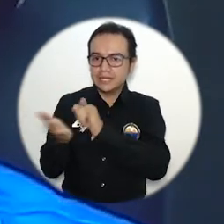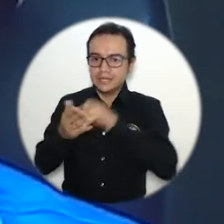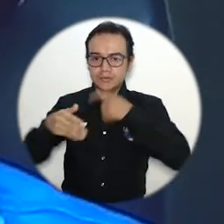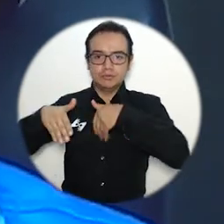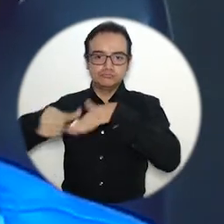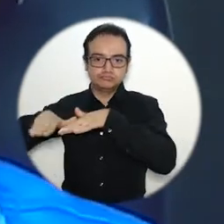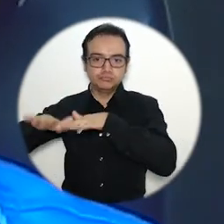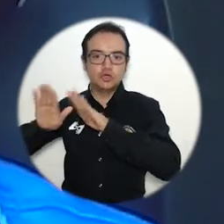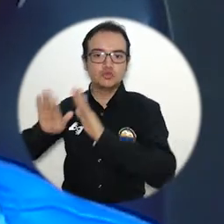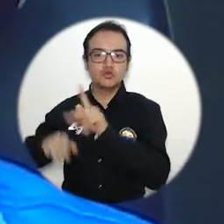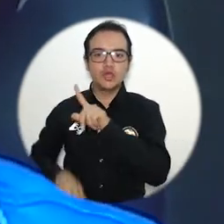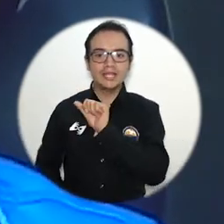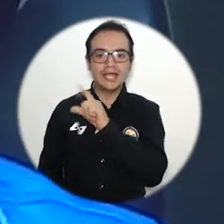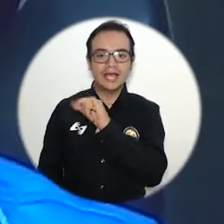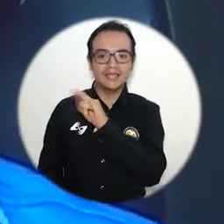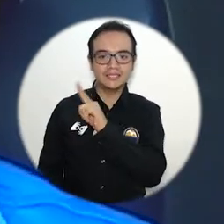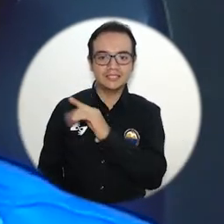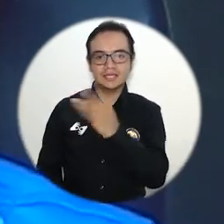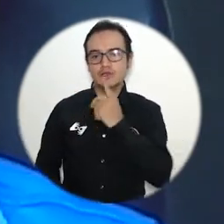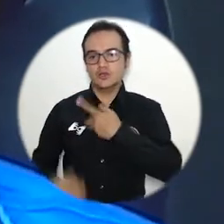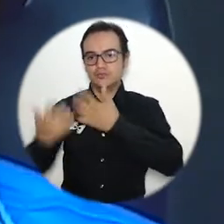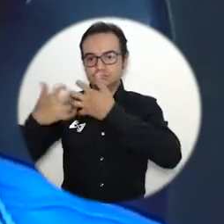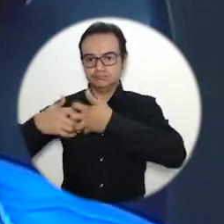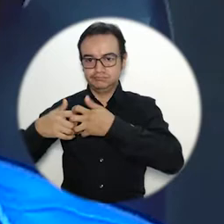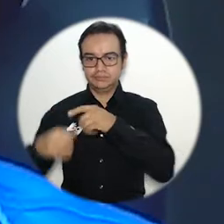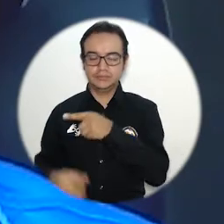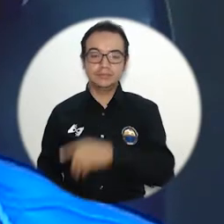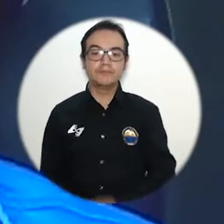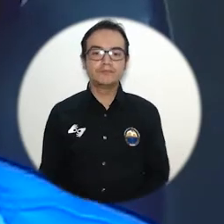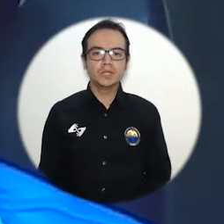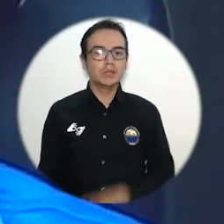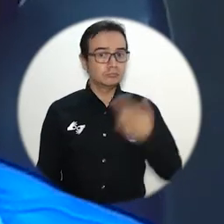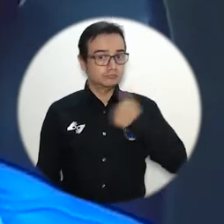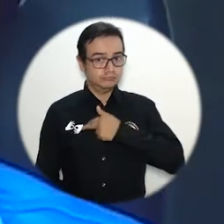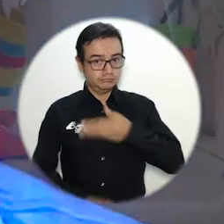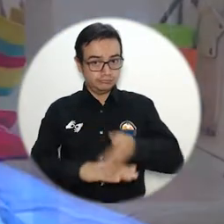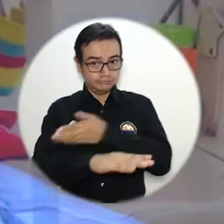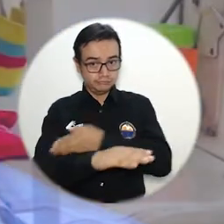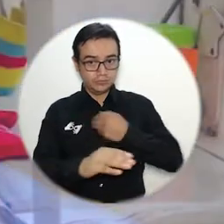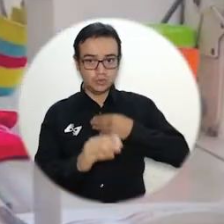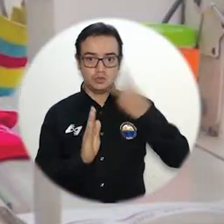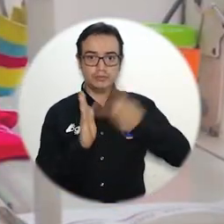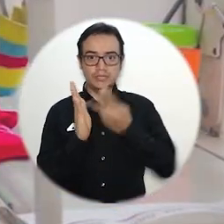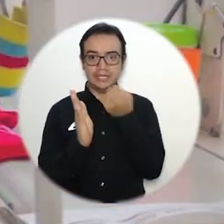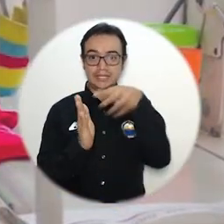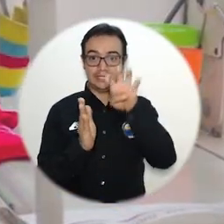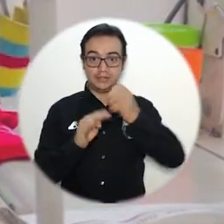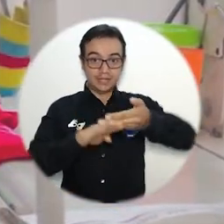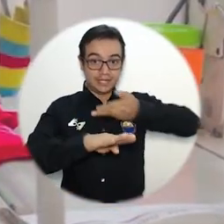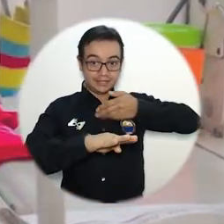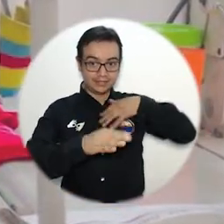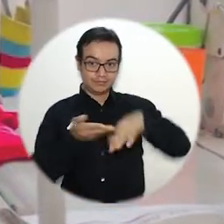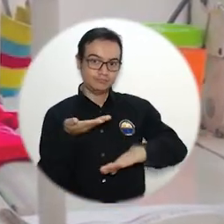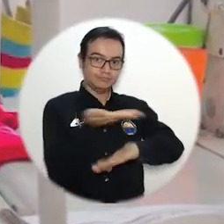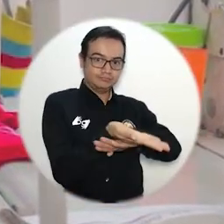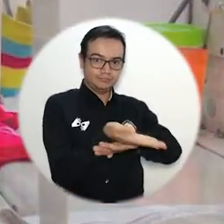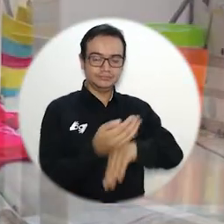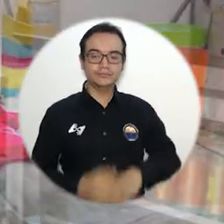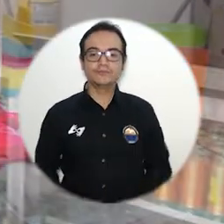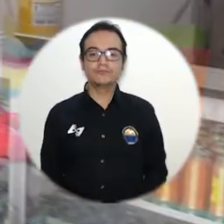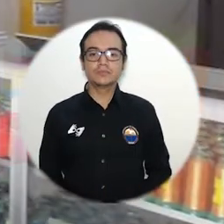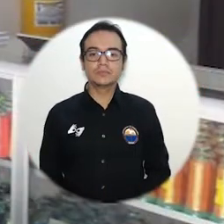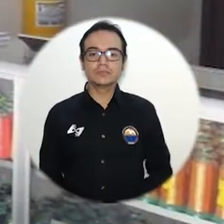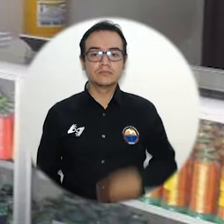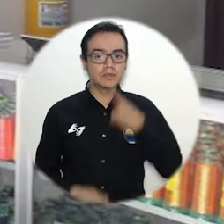Ladis Confecciones S.A.S. Participamos en la convocatoria 2019 de CENINOVA. Bueno, la